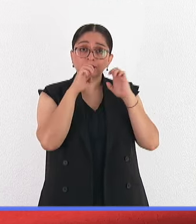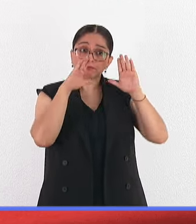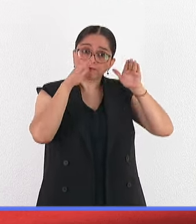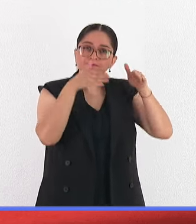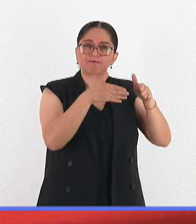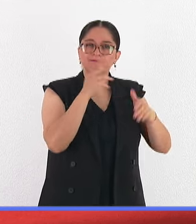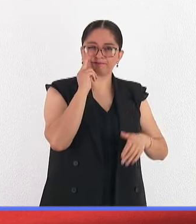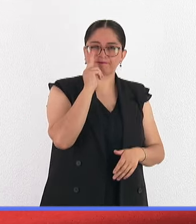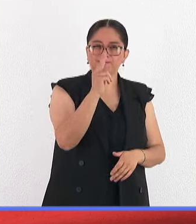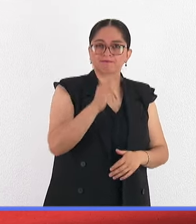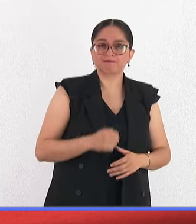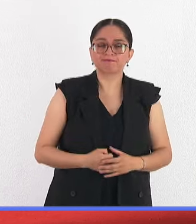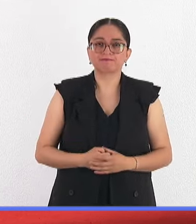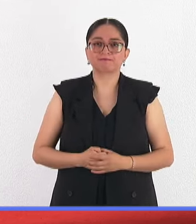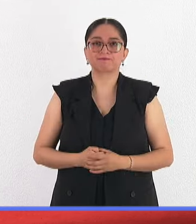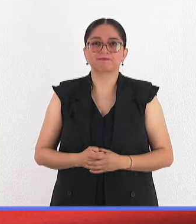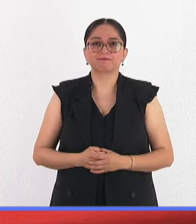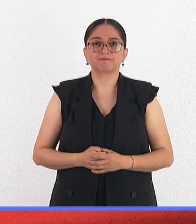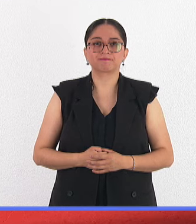de Chagas. Acompáñenos.